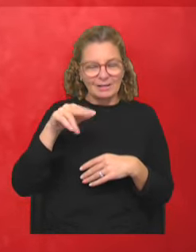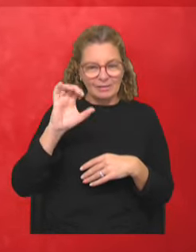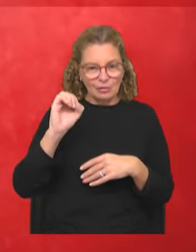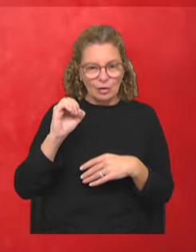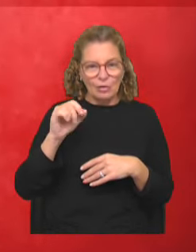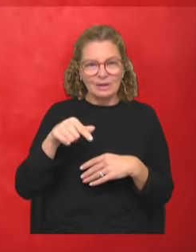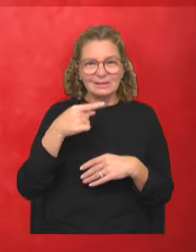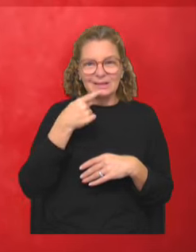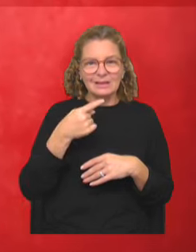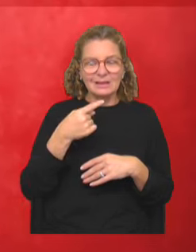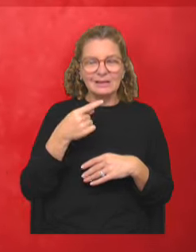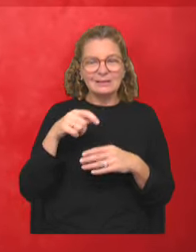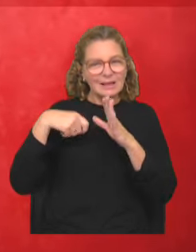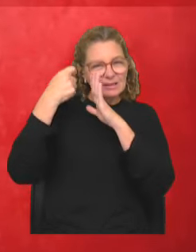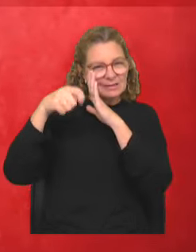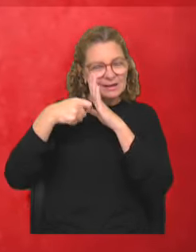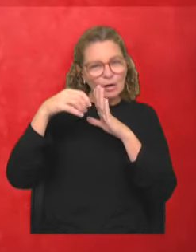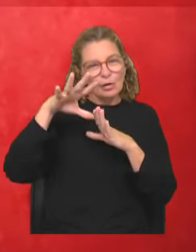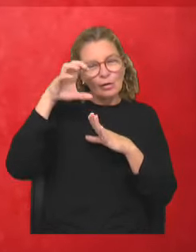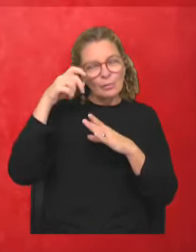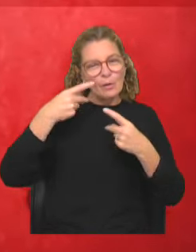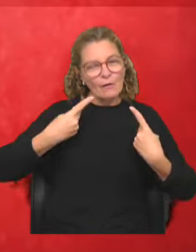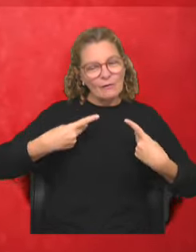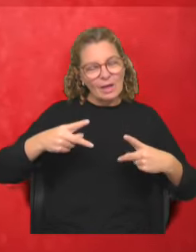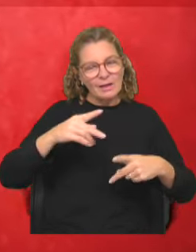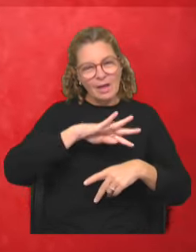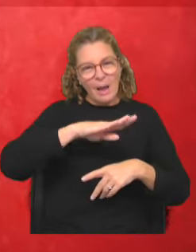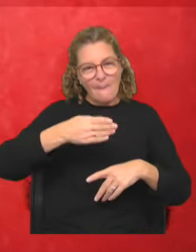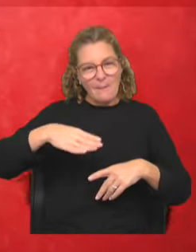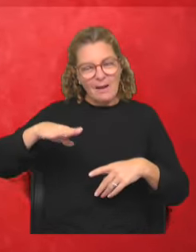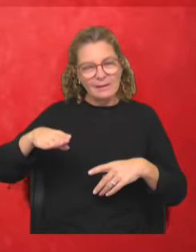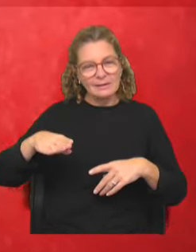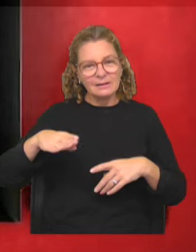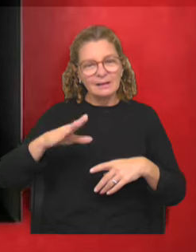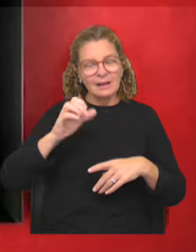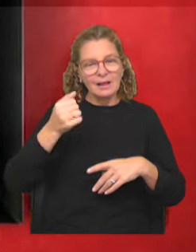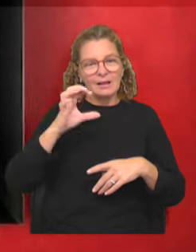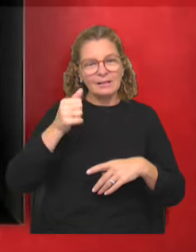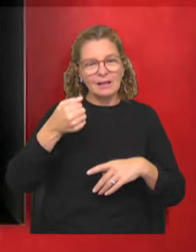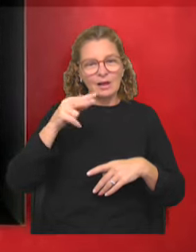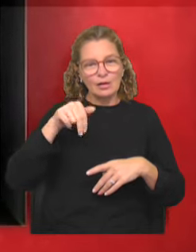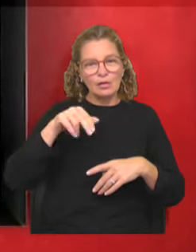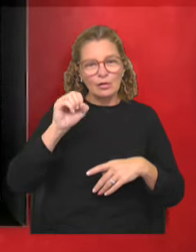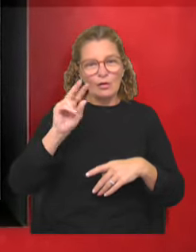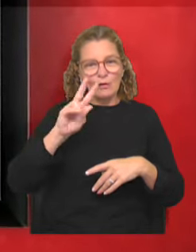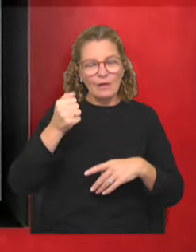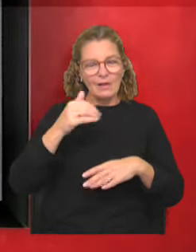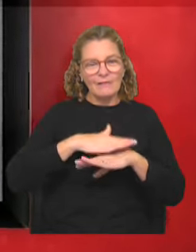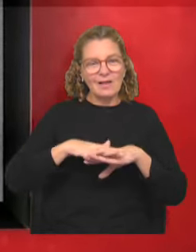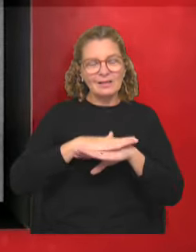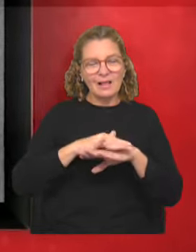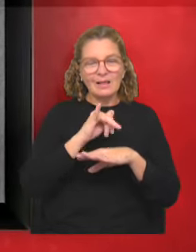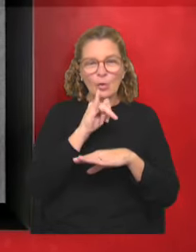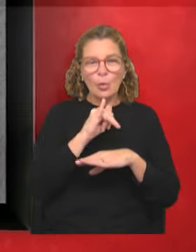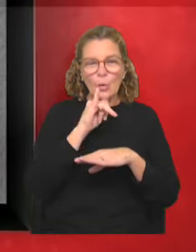actuación. En cine, lo recordamos por El viaje hacia el mar de Guillermo Casanova, otra película basada en el cuento de